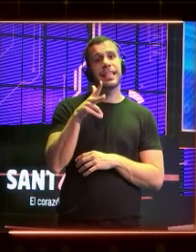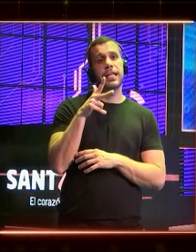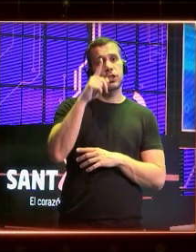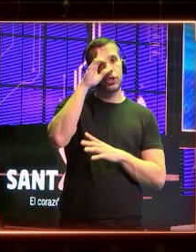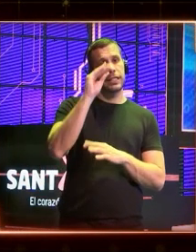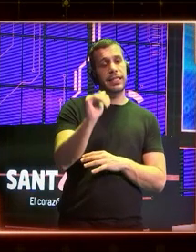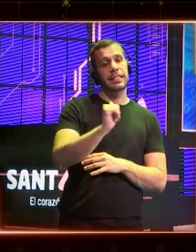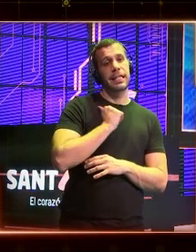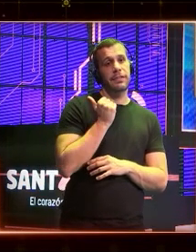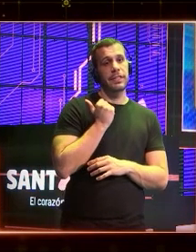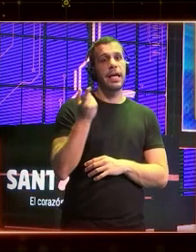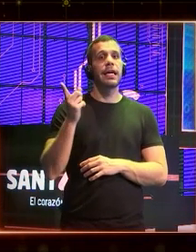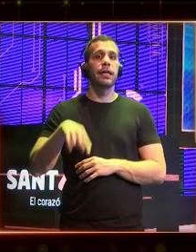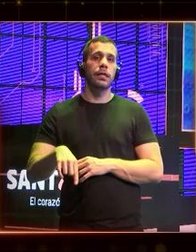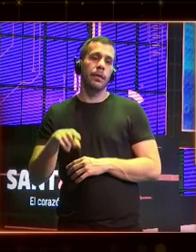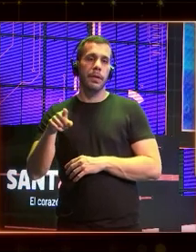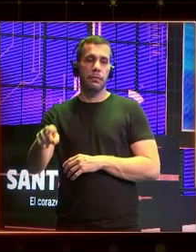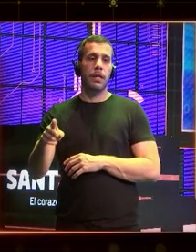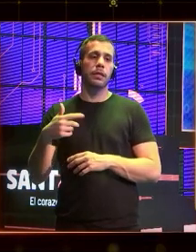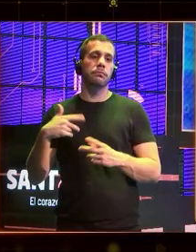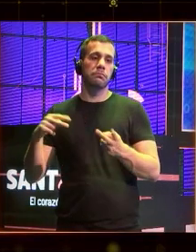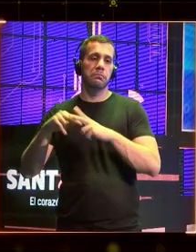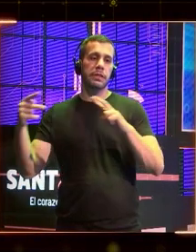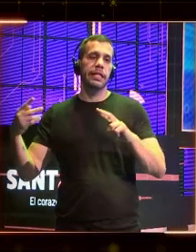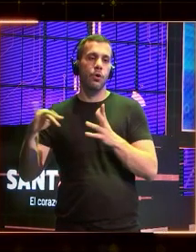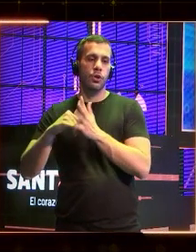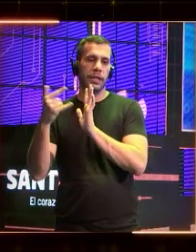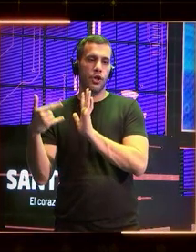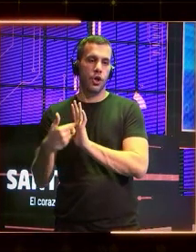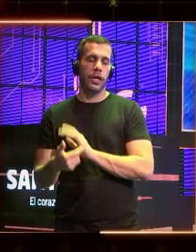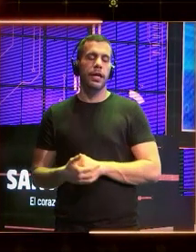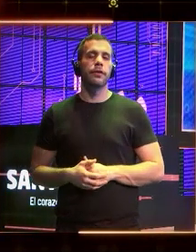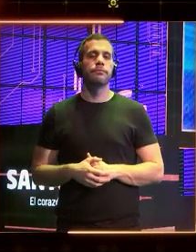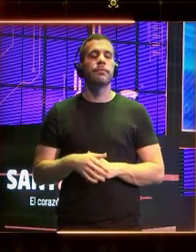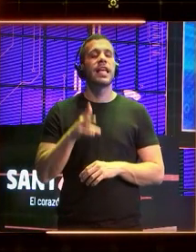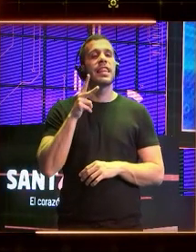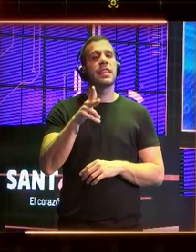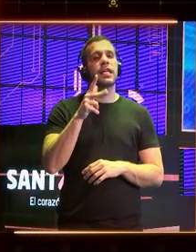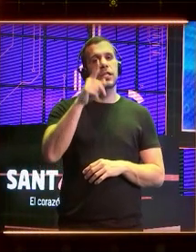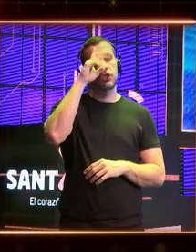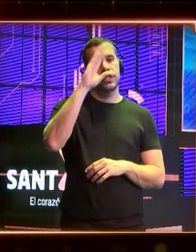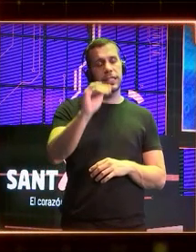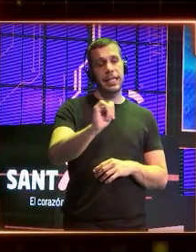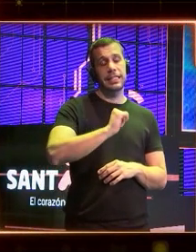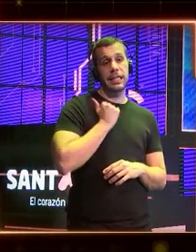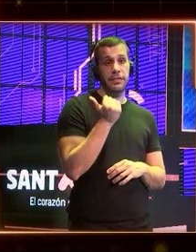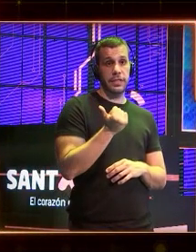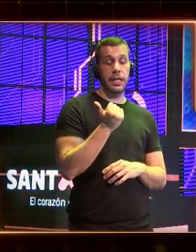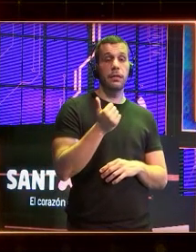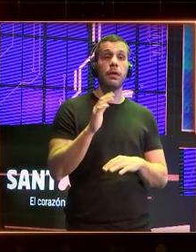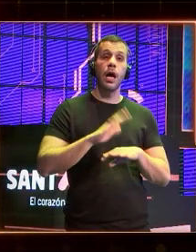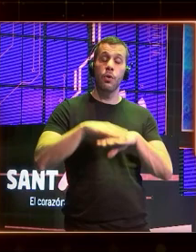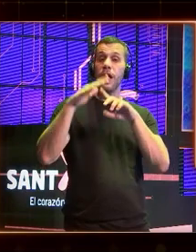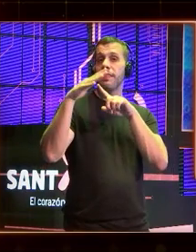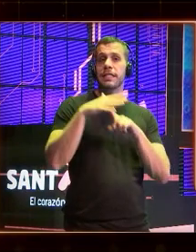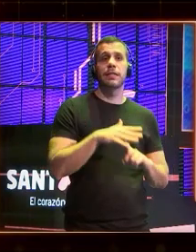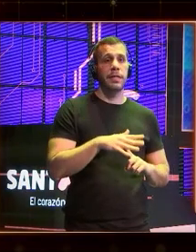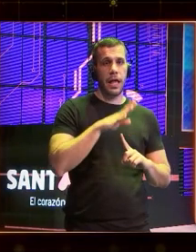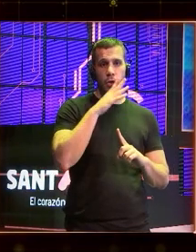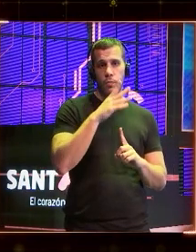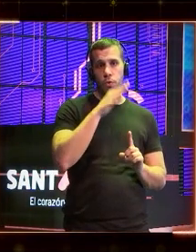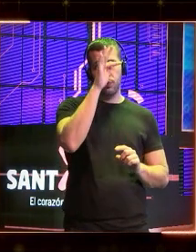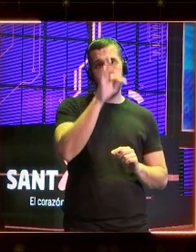derecho sobre las neurotecnologías. Un ejemplo. Derechos de la inteligencia artificial. El derecho a no ser discriminado por un algoritmo.